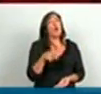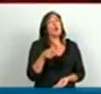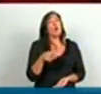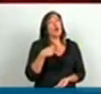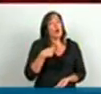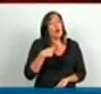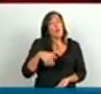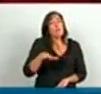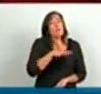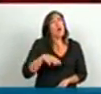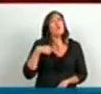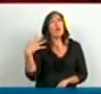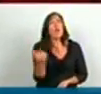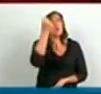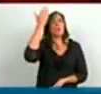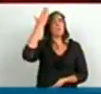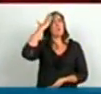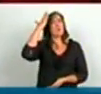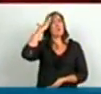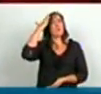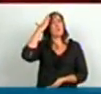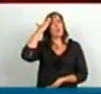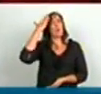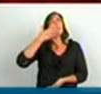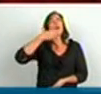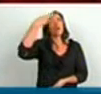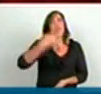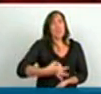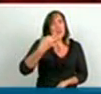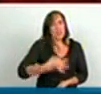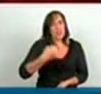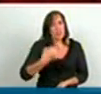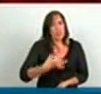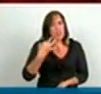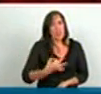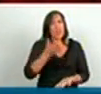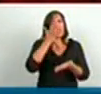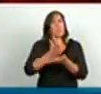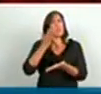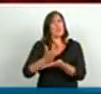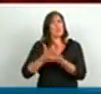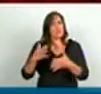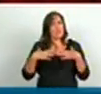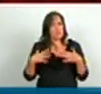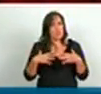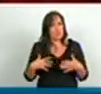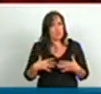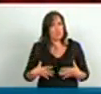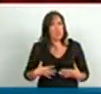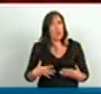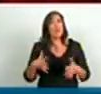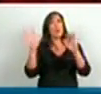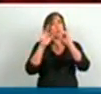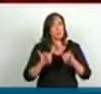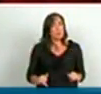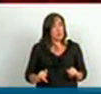pueblo que ha hecho de la memoria, de la verdad, de los derechos humanos y de la